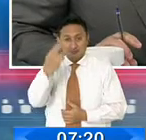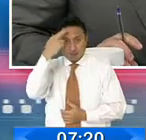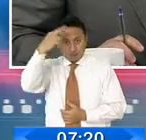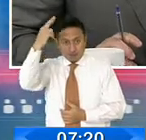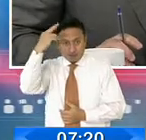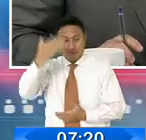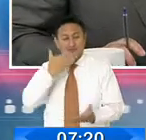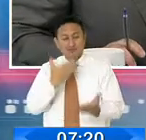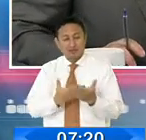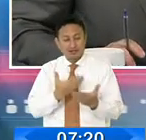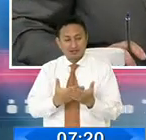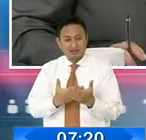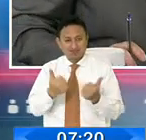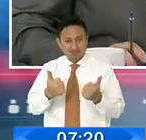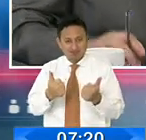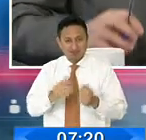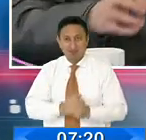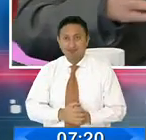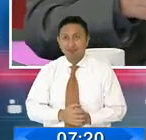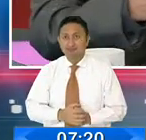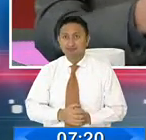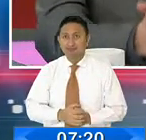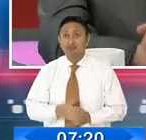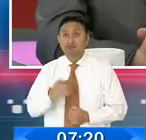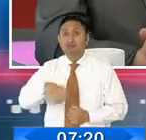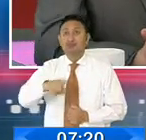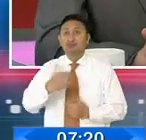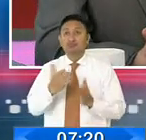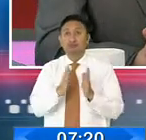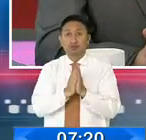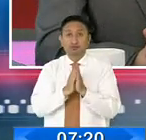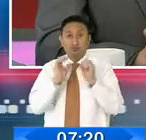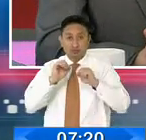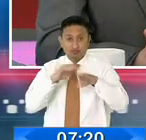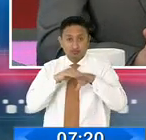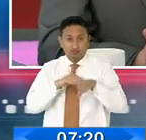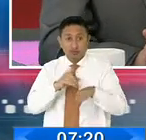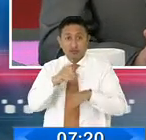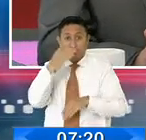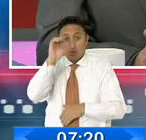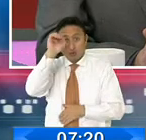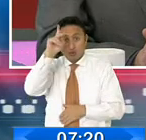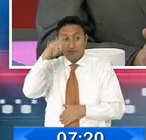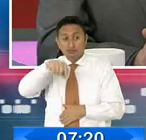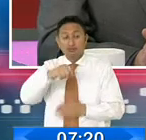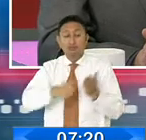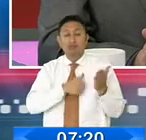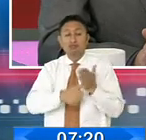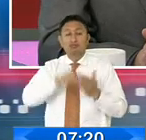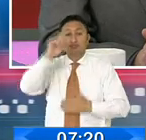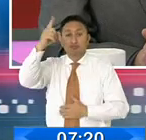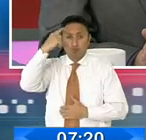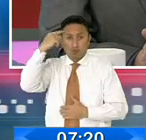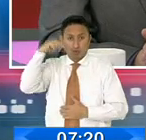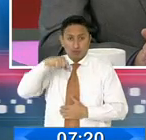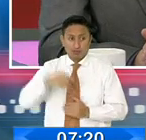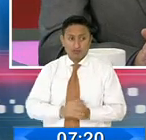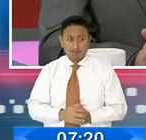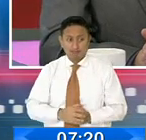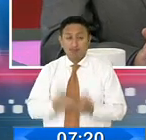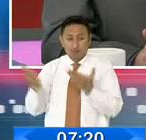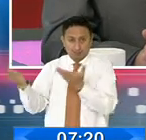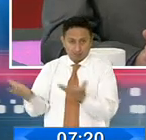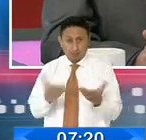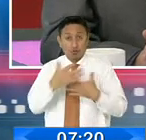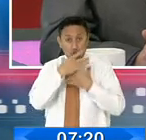bien y muchas gracias. Gracias asambleísta, usted ha solicitado una réplica de las declaraciones de la ministra María Paula Romo y con